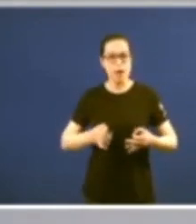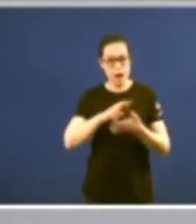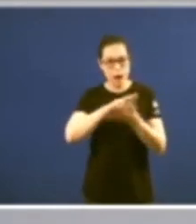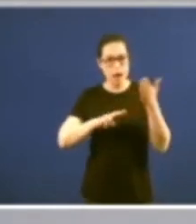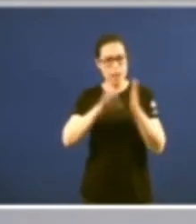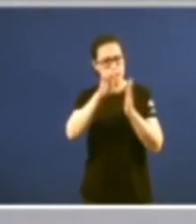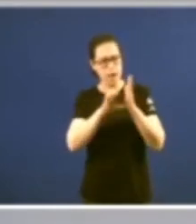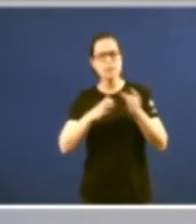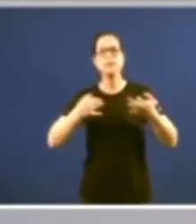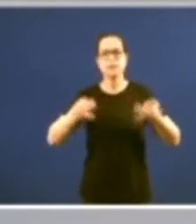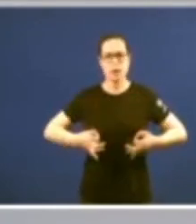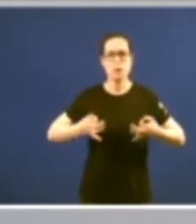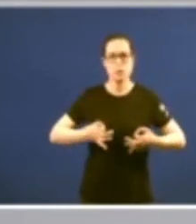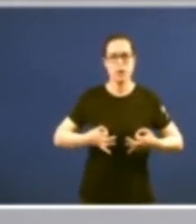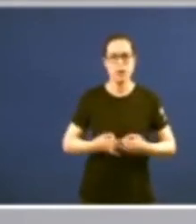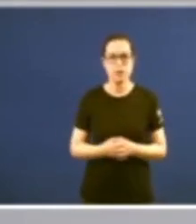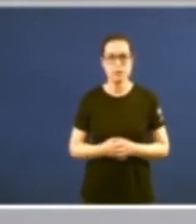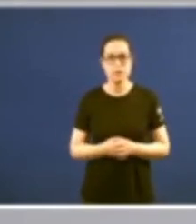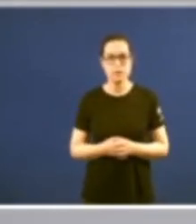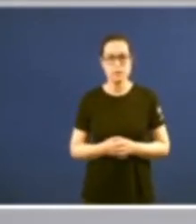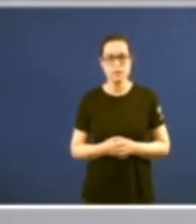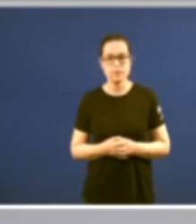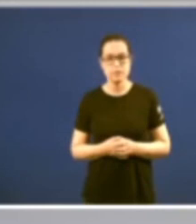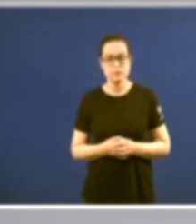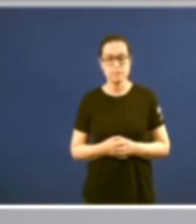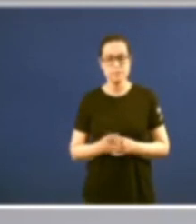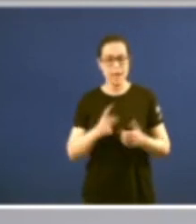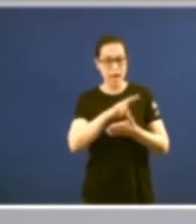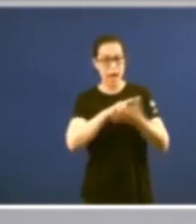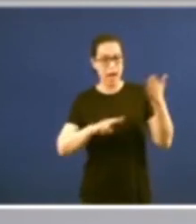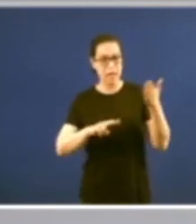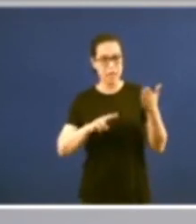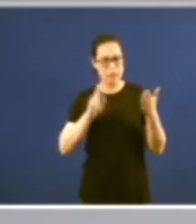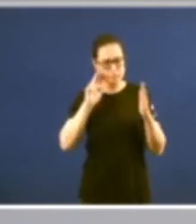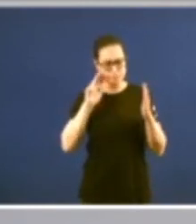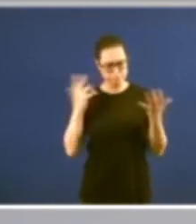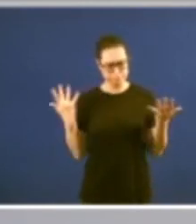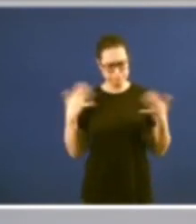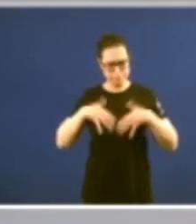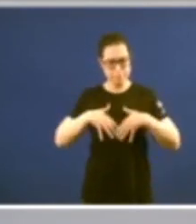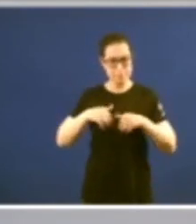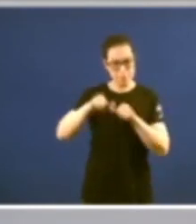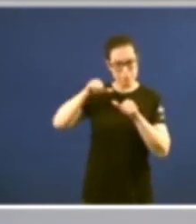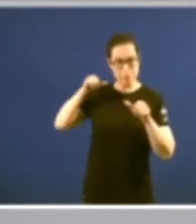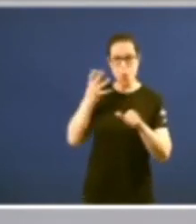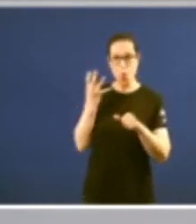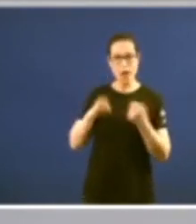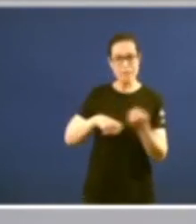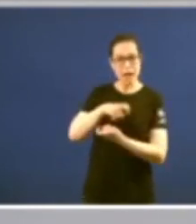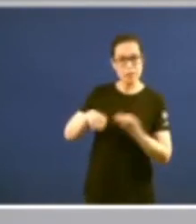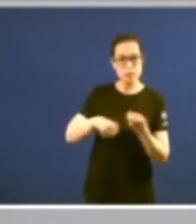por eles convencida de que estes 40 anos xa non serán unha excepción